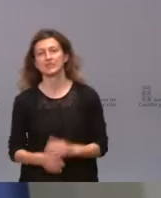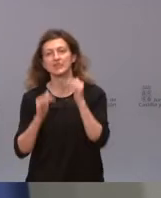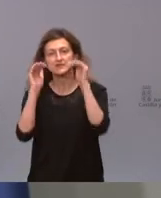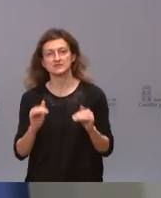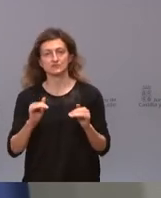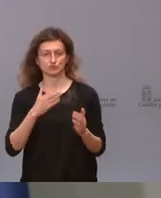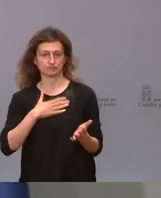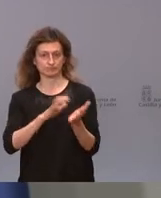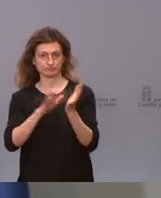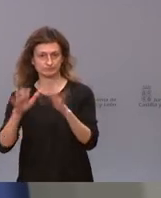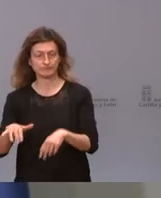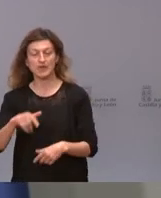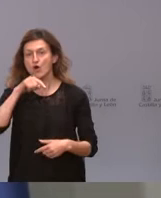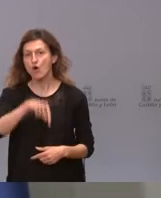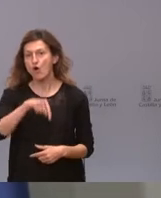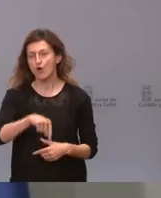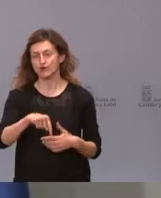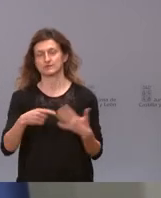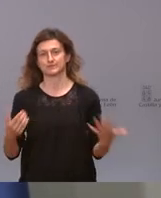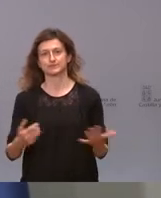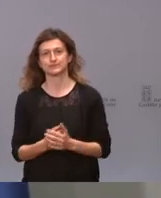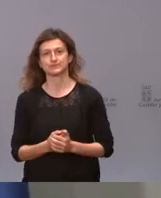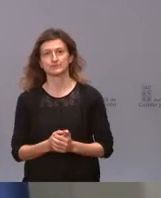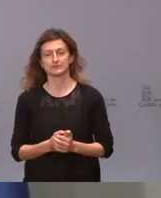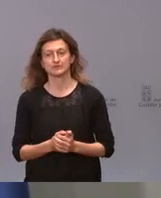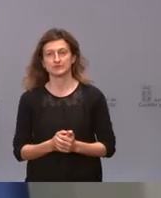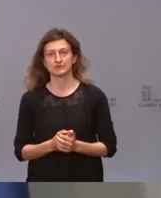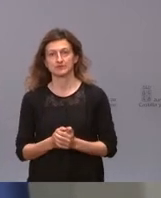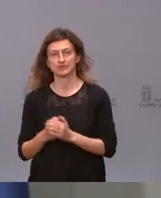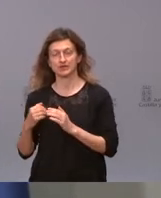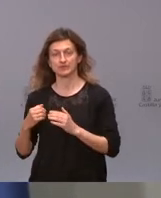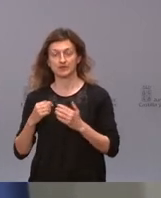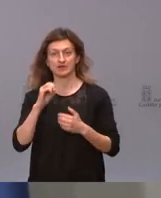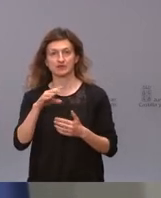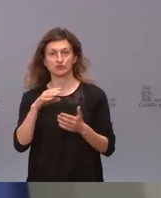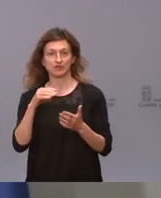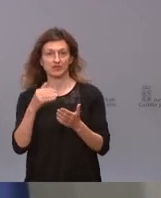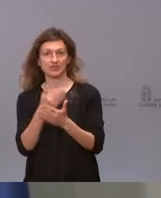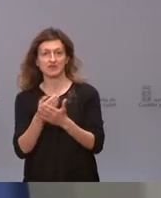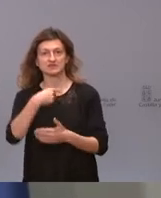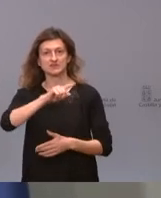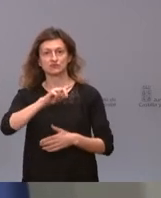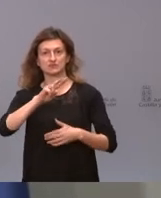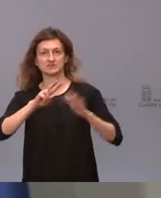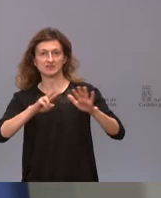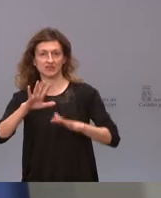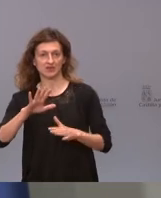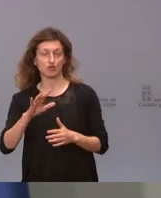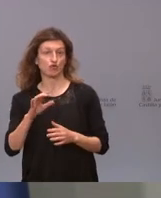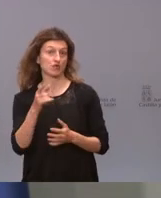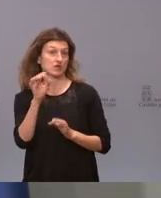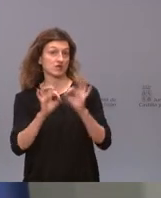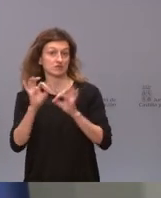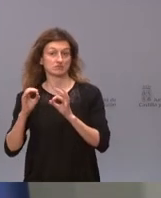día de hoy, la incidencia a 14 días es de 175, la incidencia a 7 días es